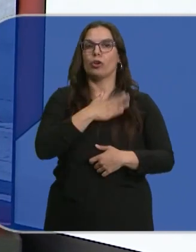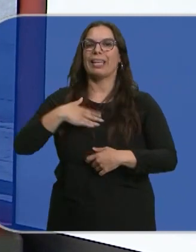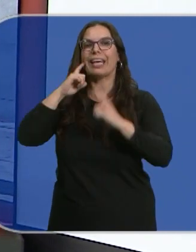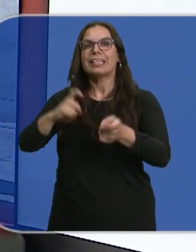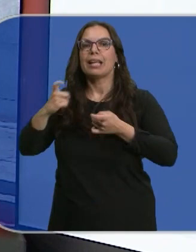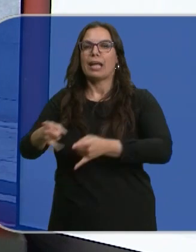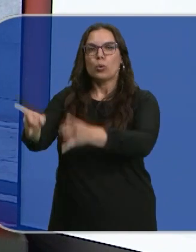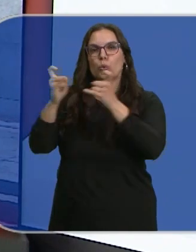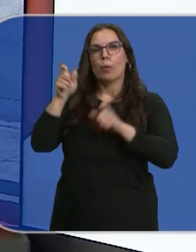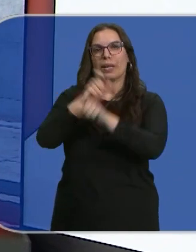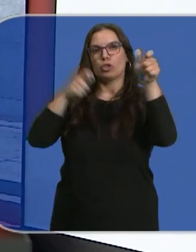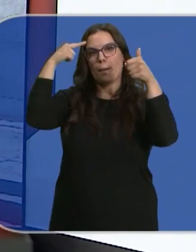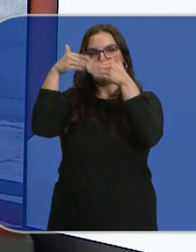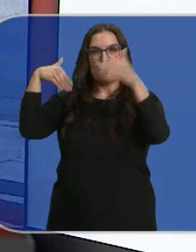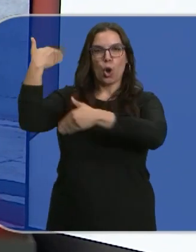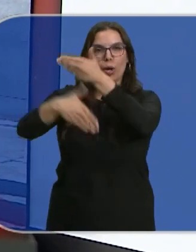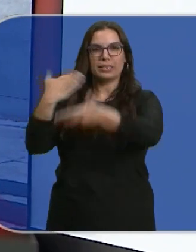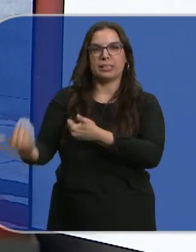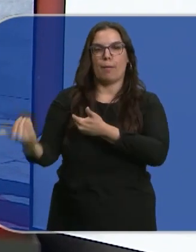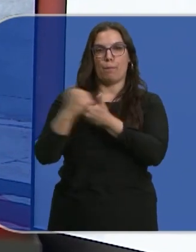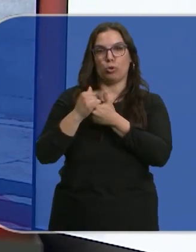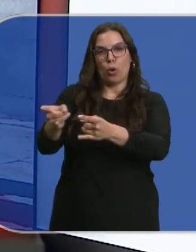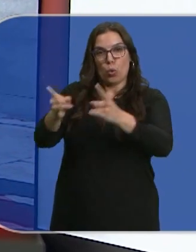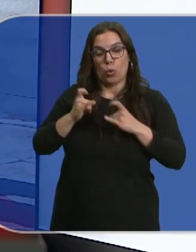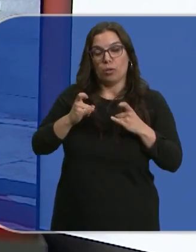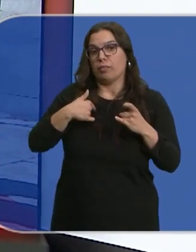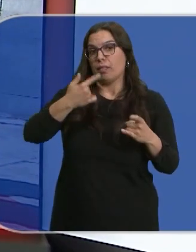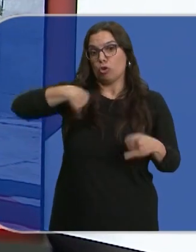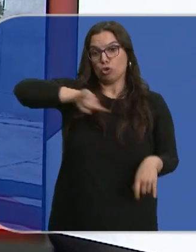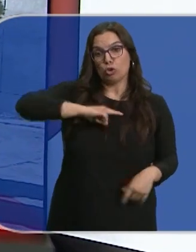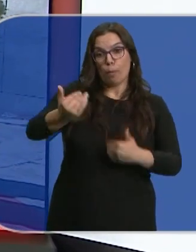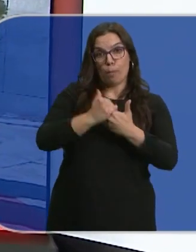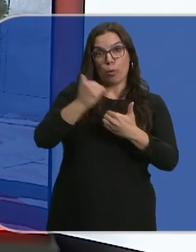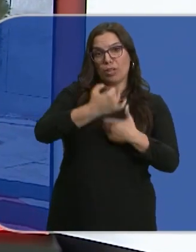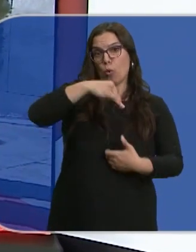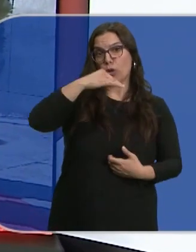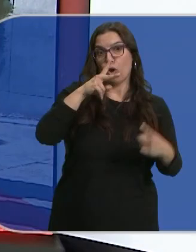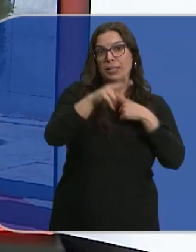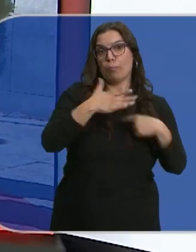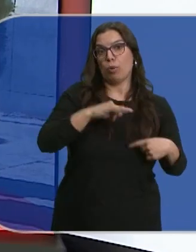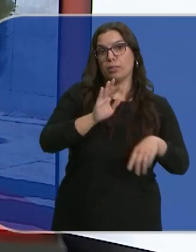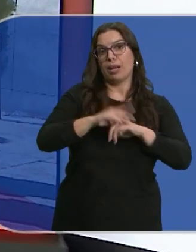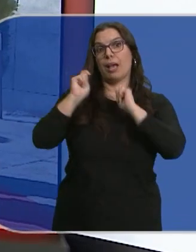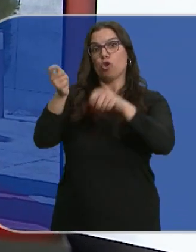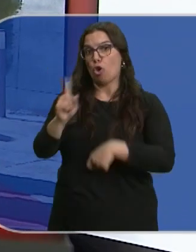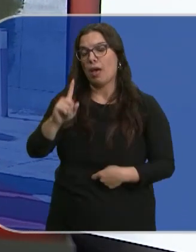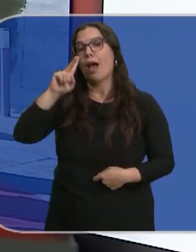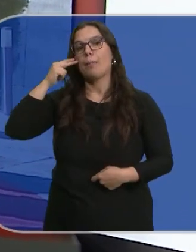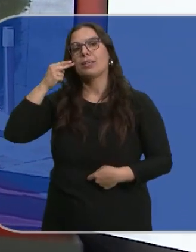progresista en las generales. Luis Dudanca enfatiza que son los únicos que pueden evitar que Santiago Abascal sea vicepresidente del Gobierno.